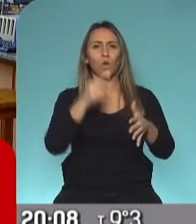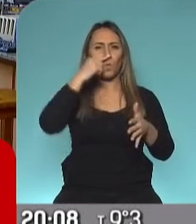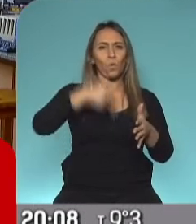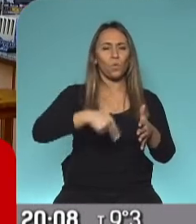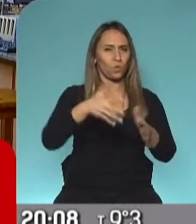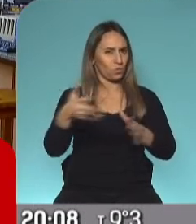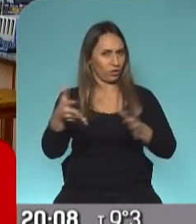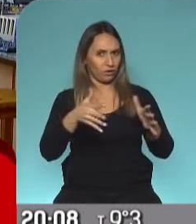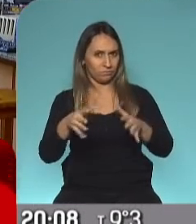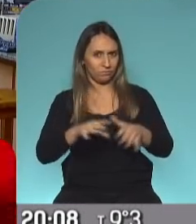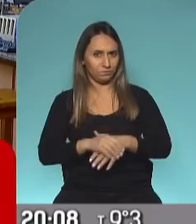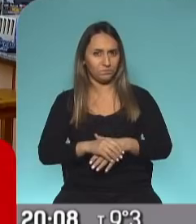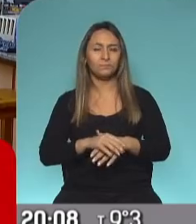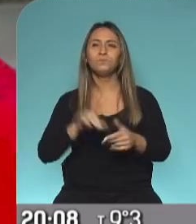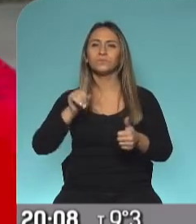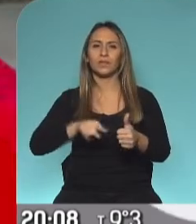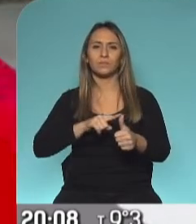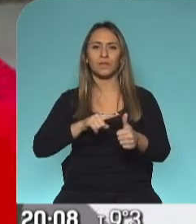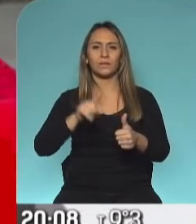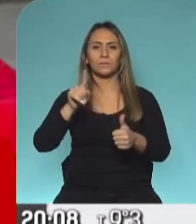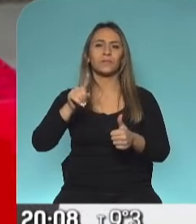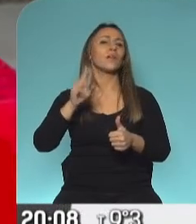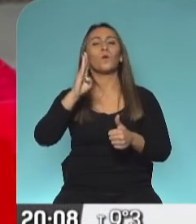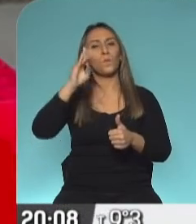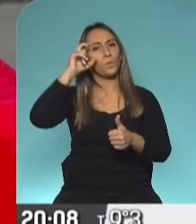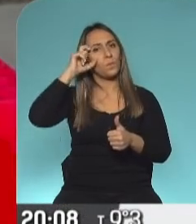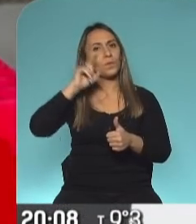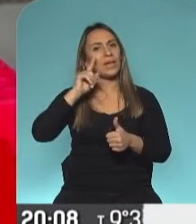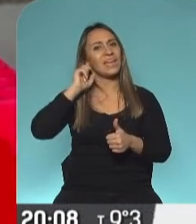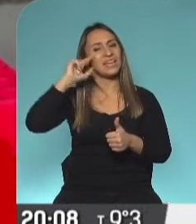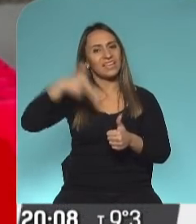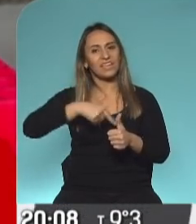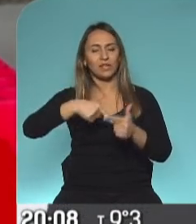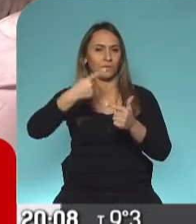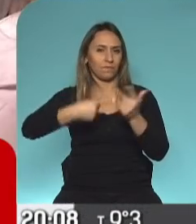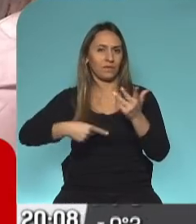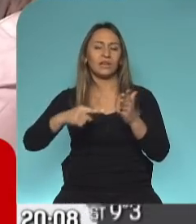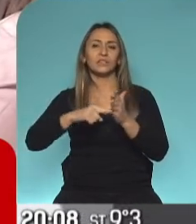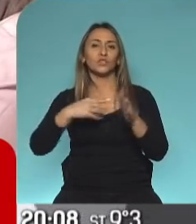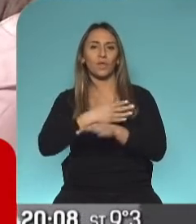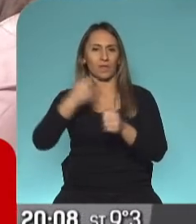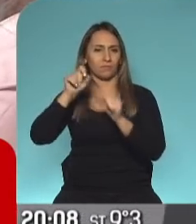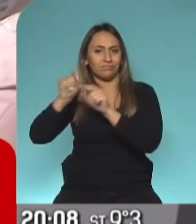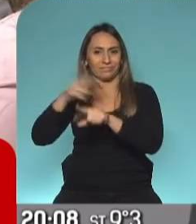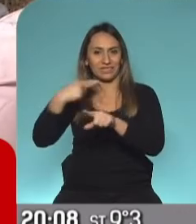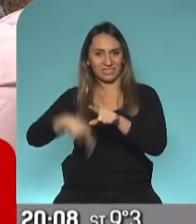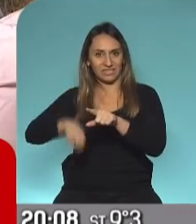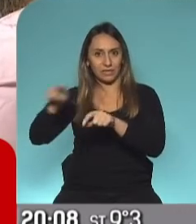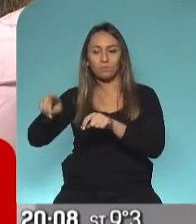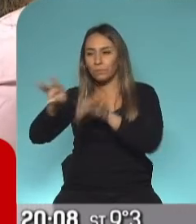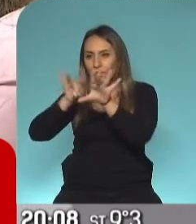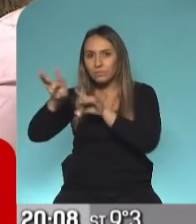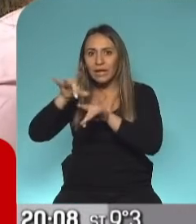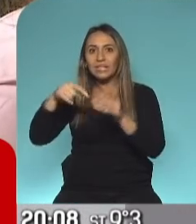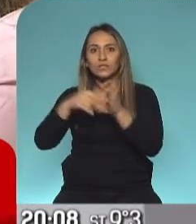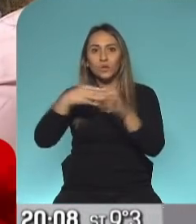y en Beijing, en Abu Dhabi y en Wuhan. O sea, que han elegido esas tres ciudades.